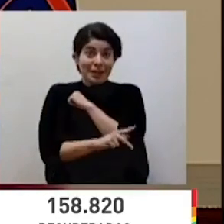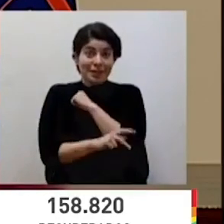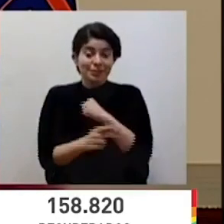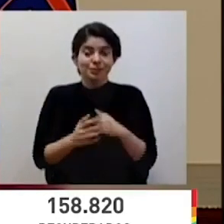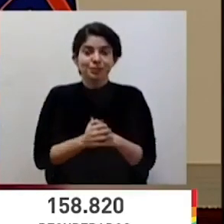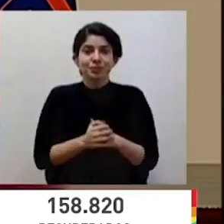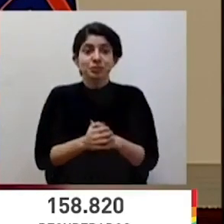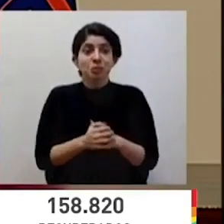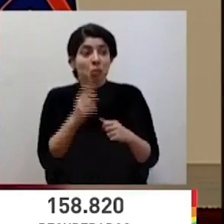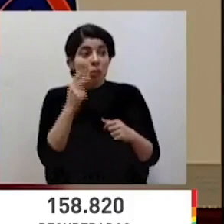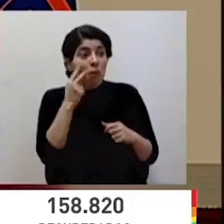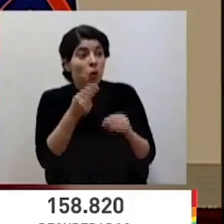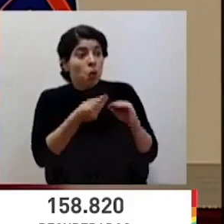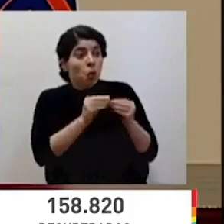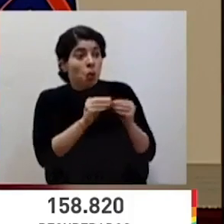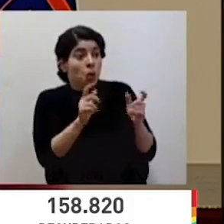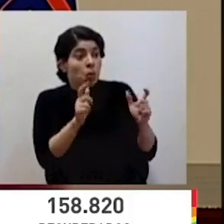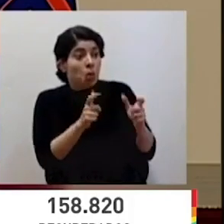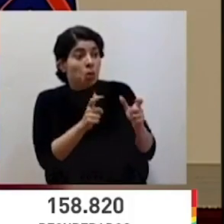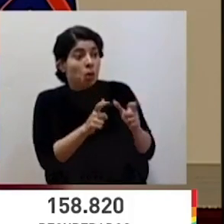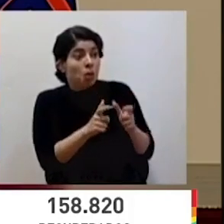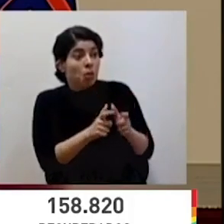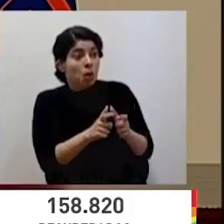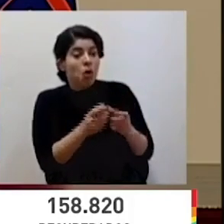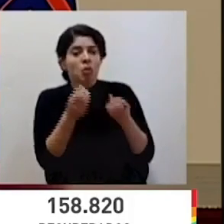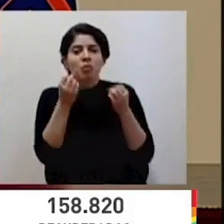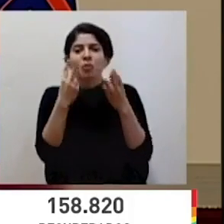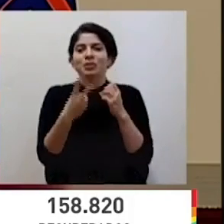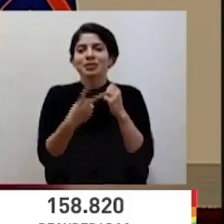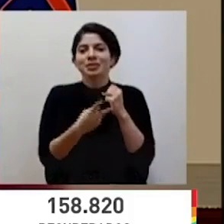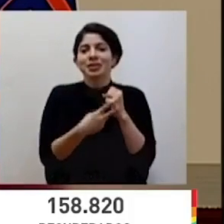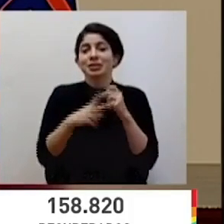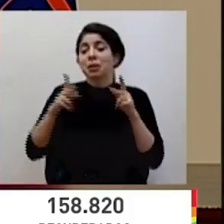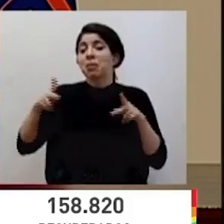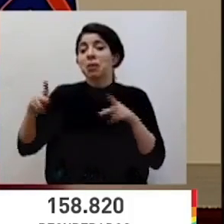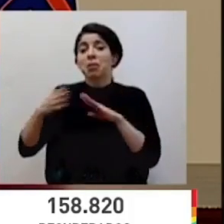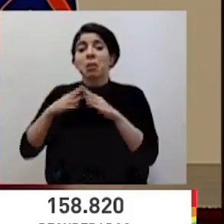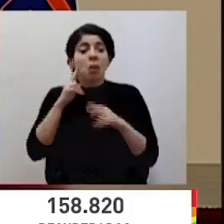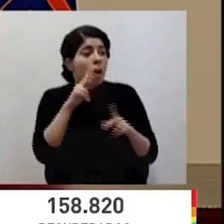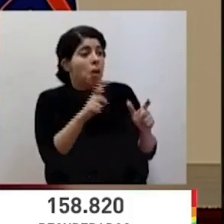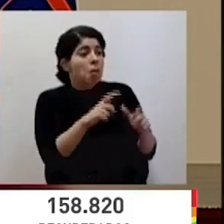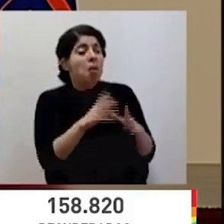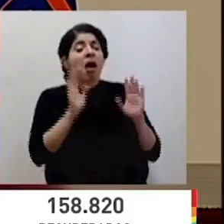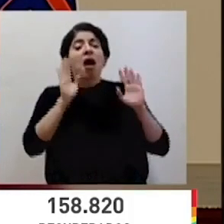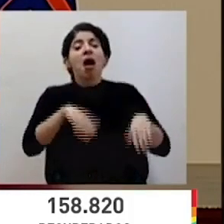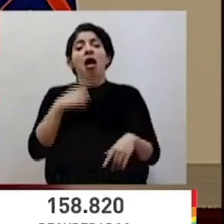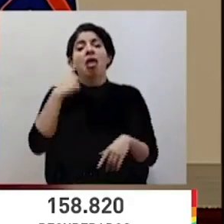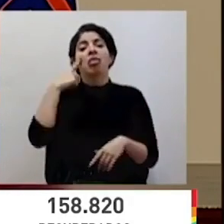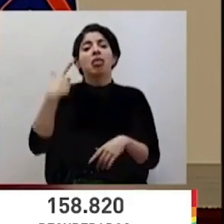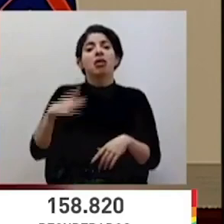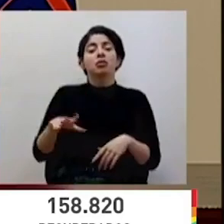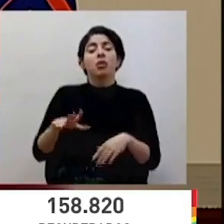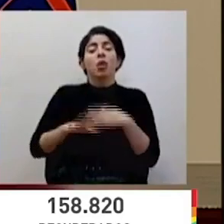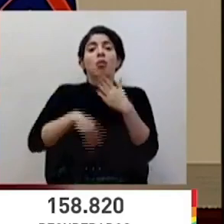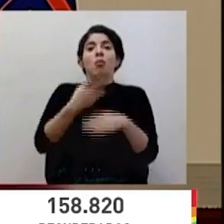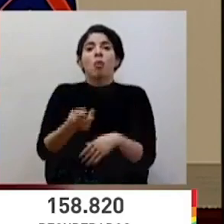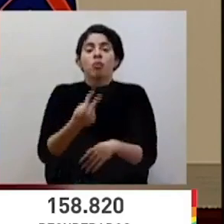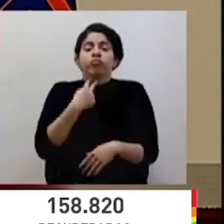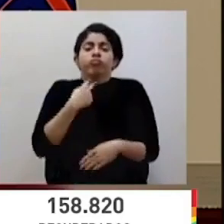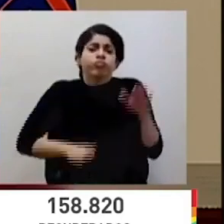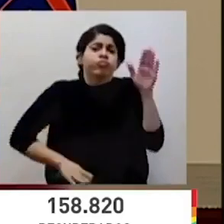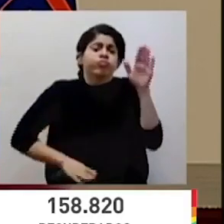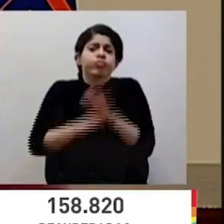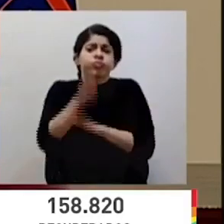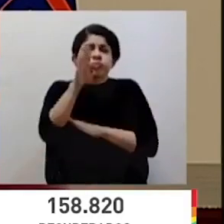un descenso de los casos, muchas veces las poblaciones se descuidan y después viene un repunte muy fuerte que no